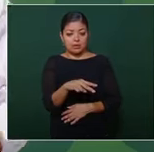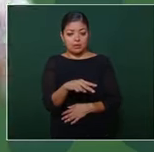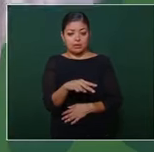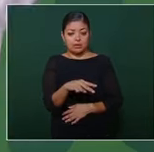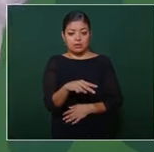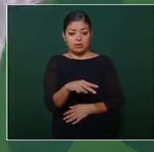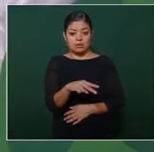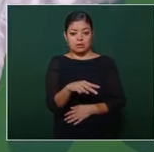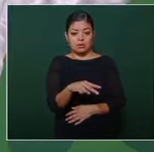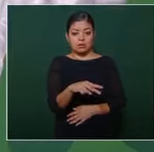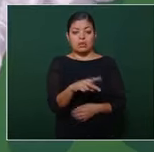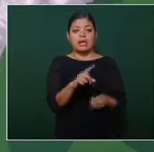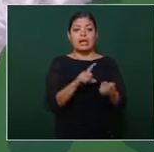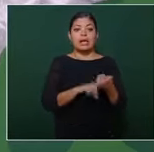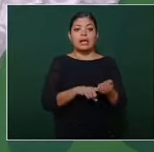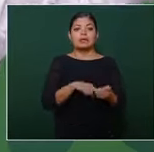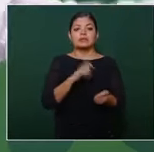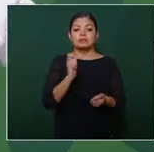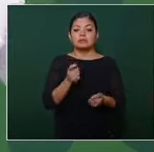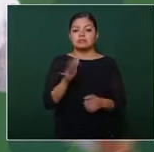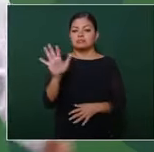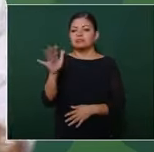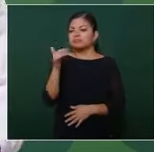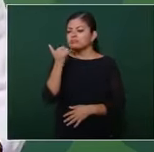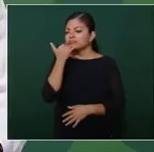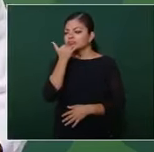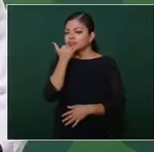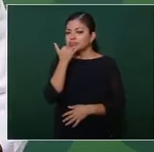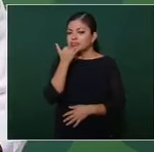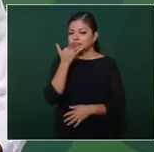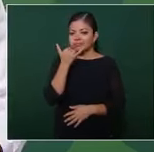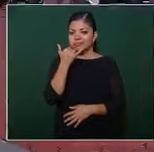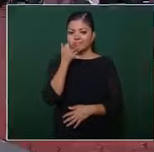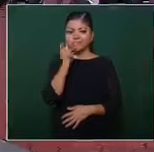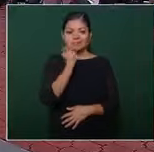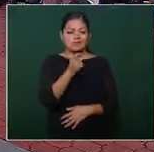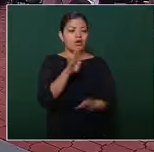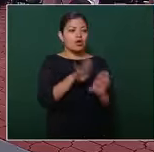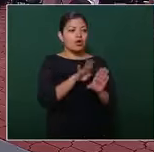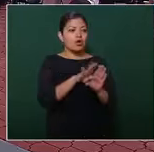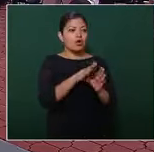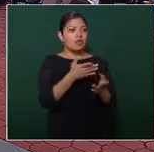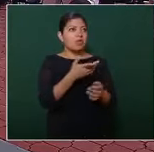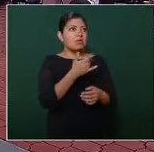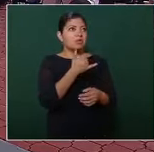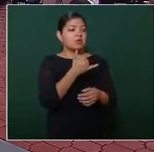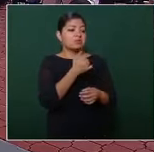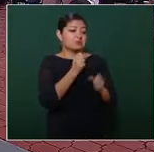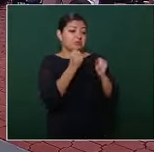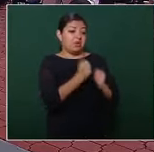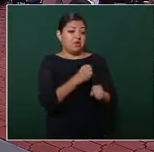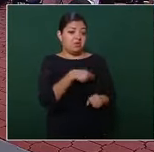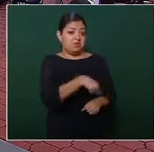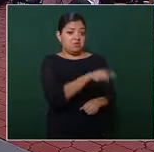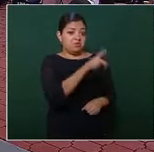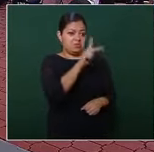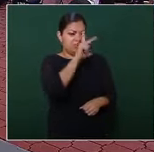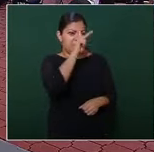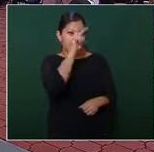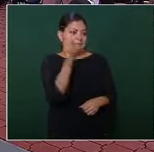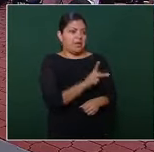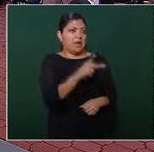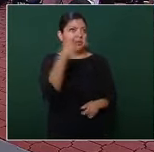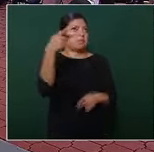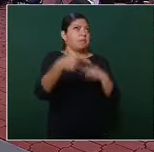la nota y hablan como de una crisis inevitable en los medios sí nos va a ir muy mal